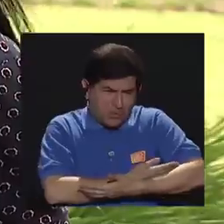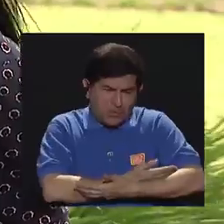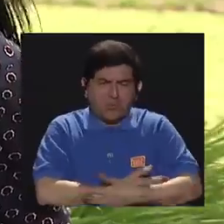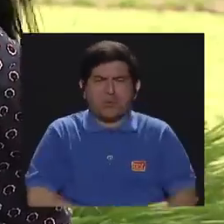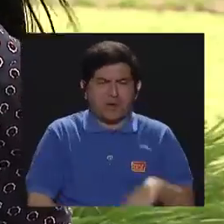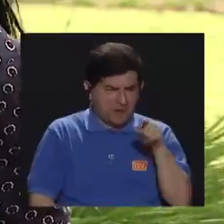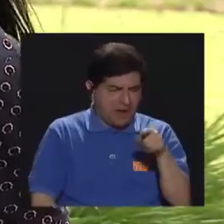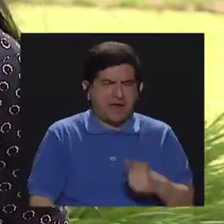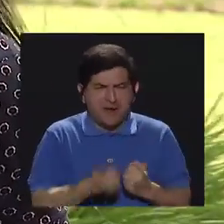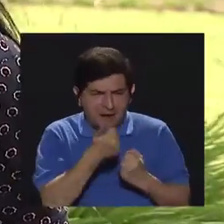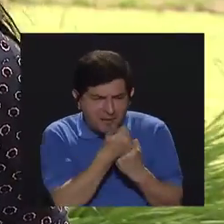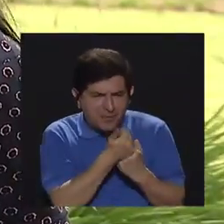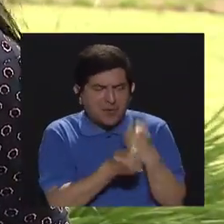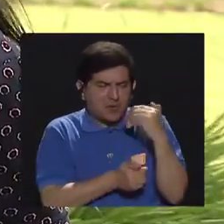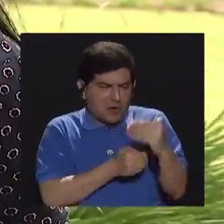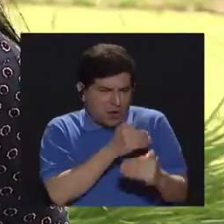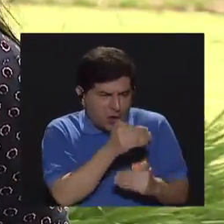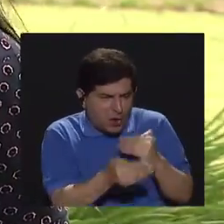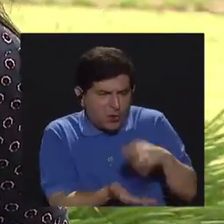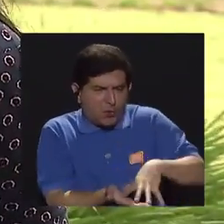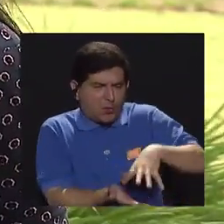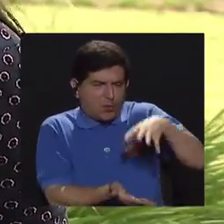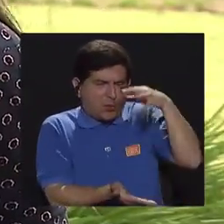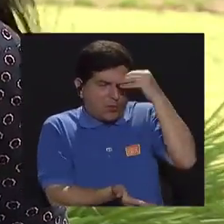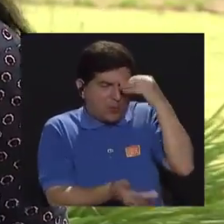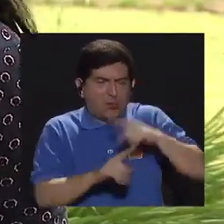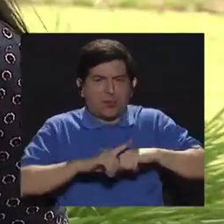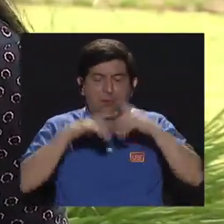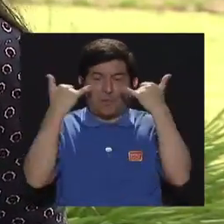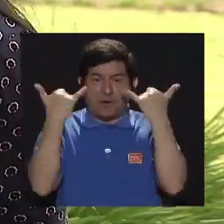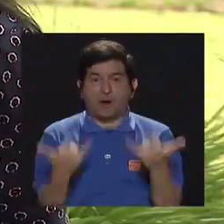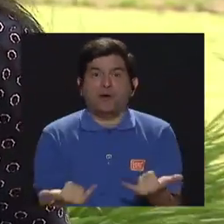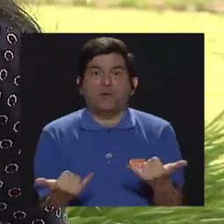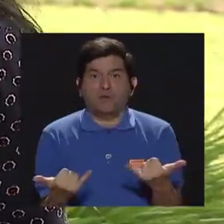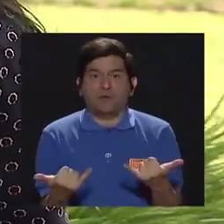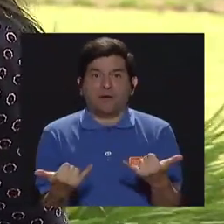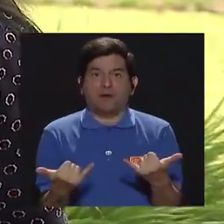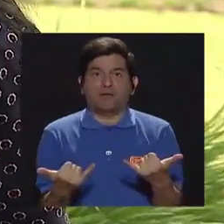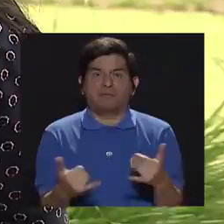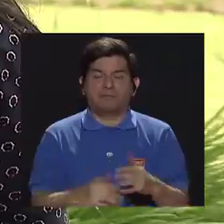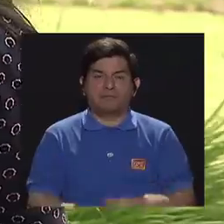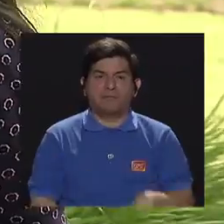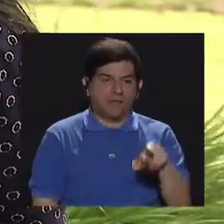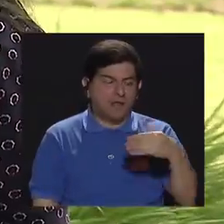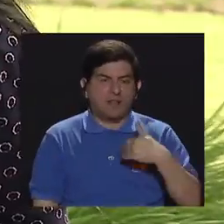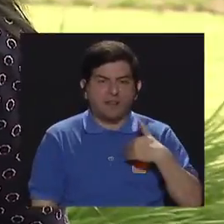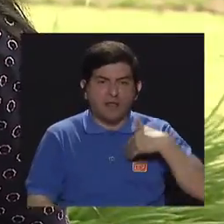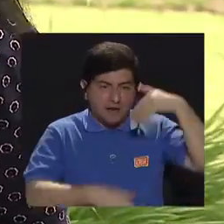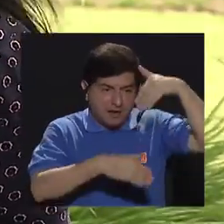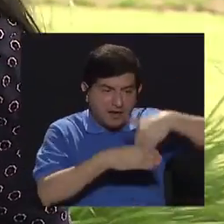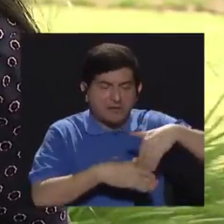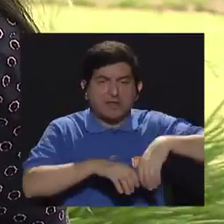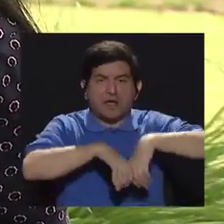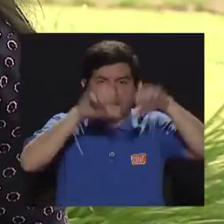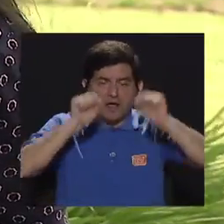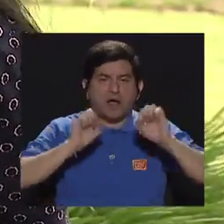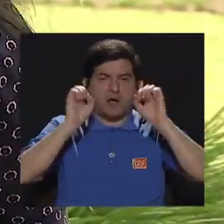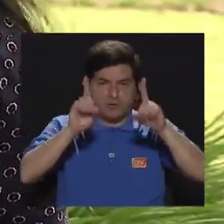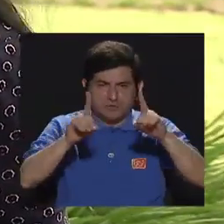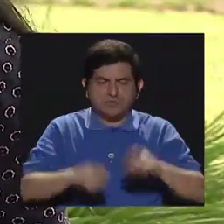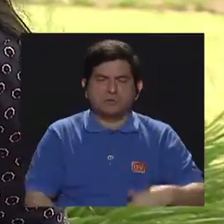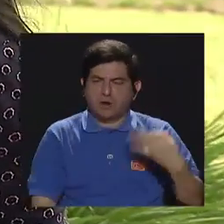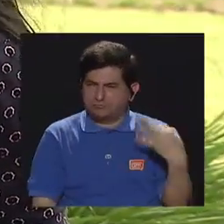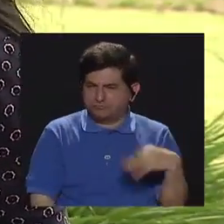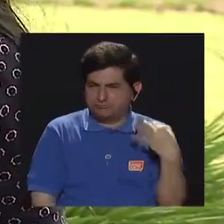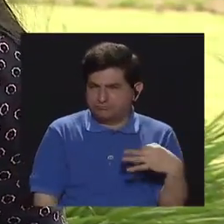apoyado su proceso de aprendizaje, pero ya ahora en el que tiene que ingresar a un sistema educativo ya